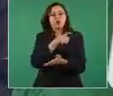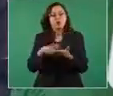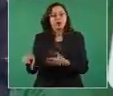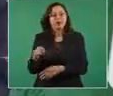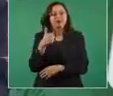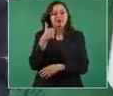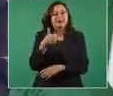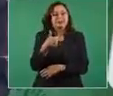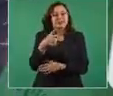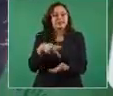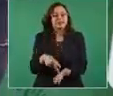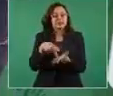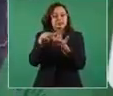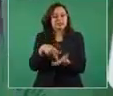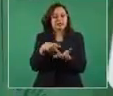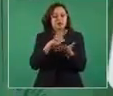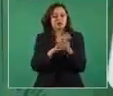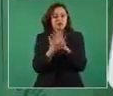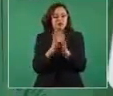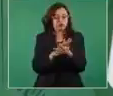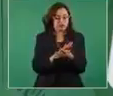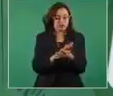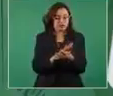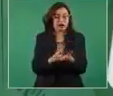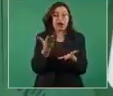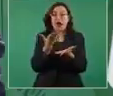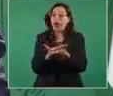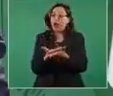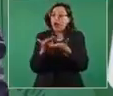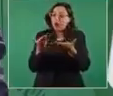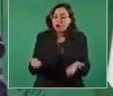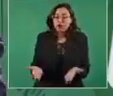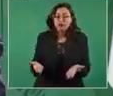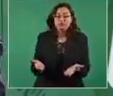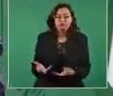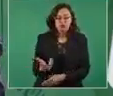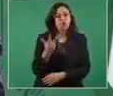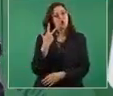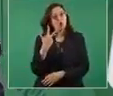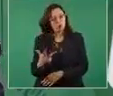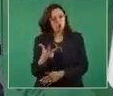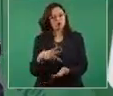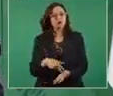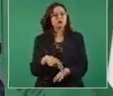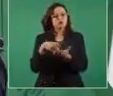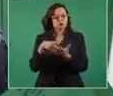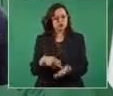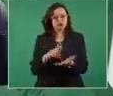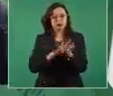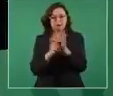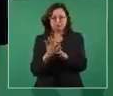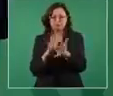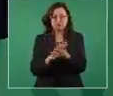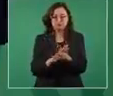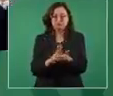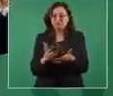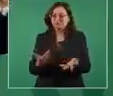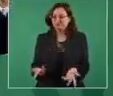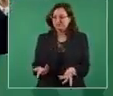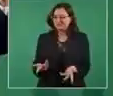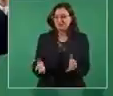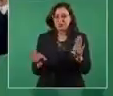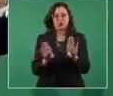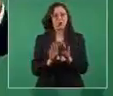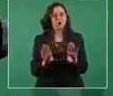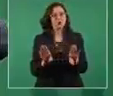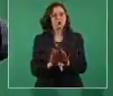y ahora alcanza para ocho, a pesar del aumento